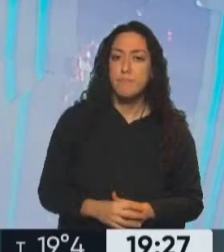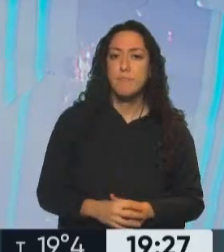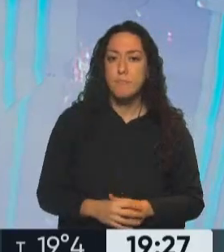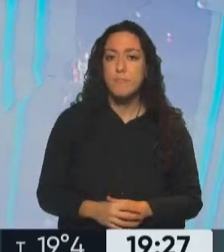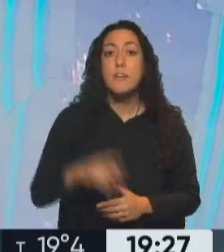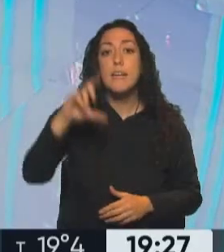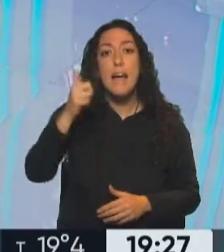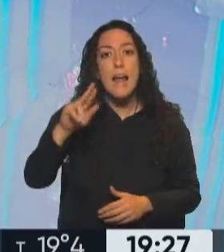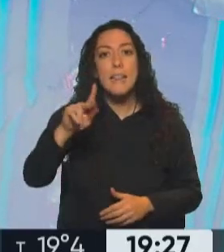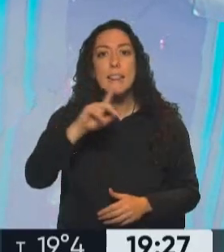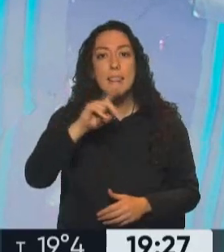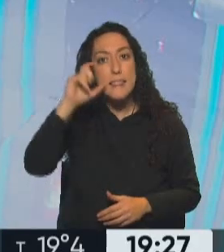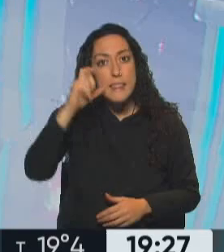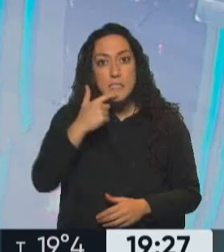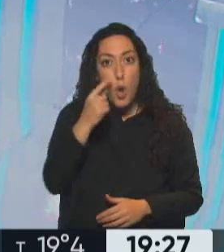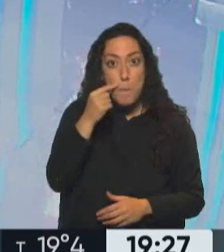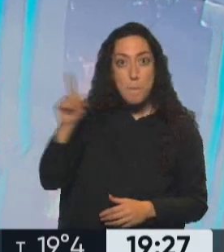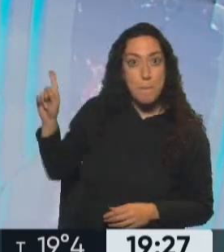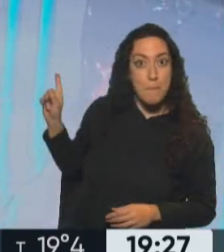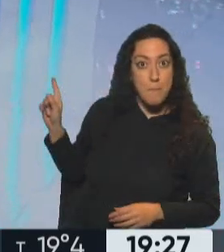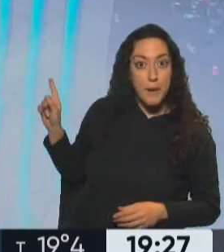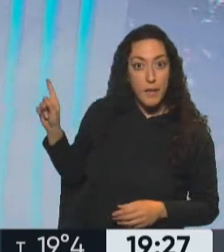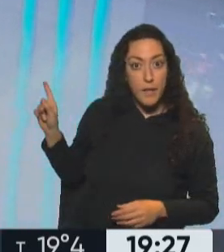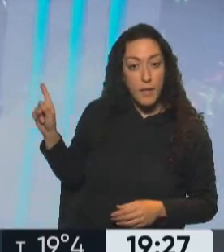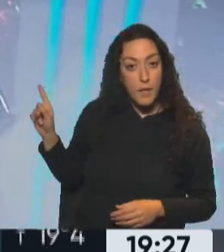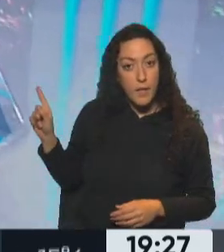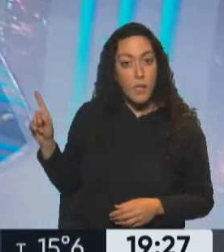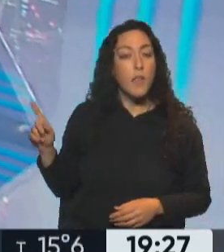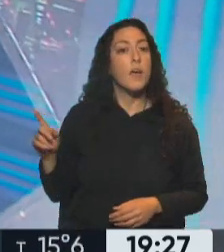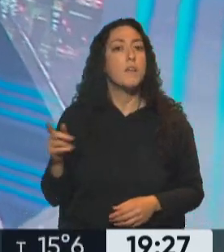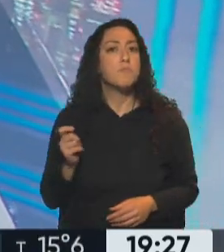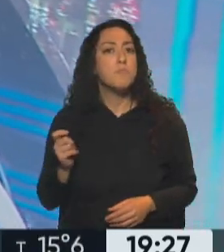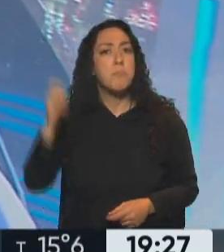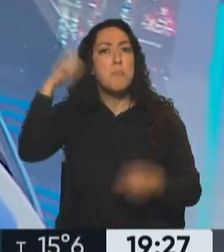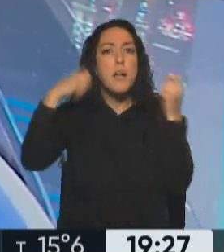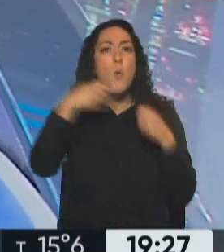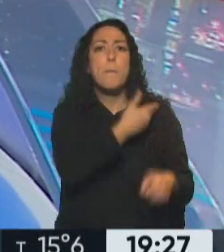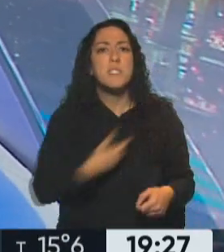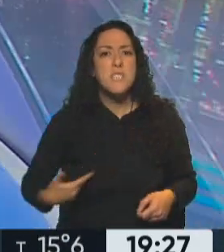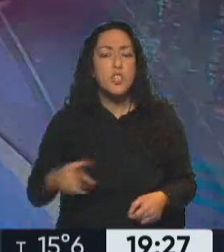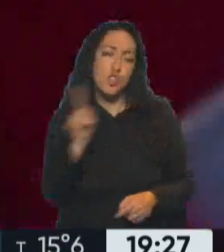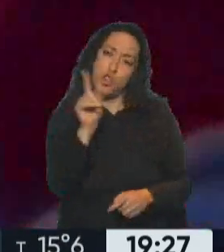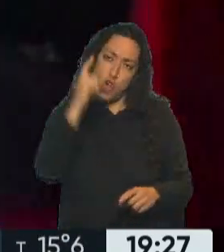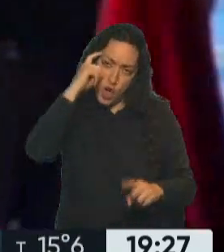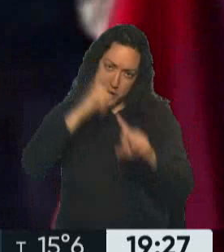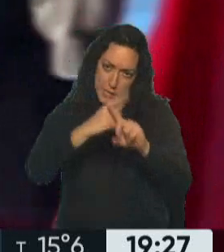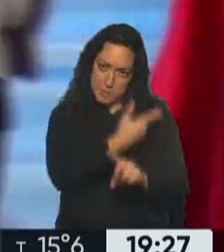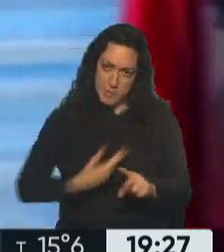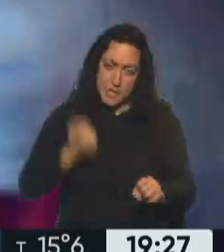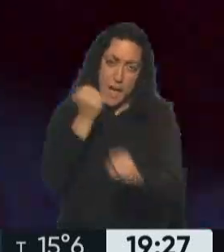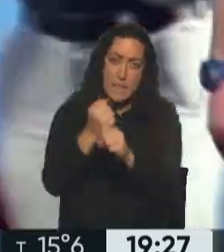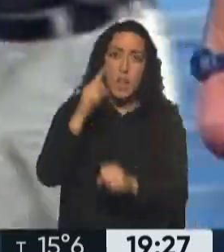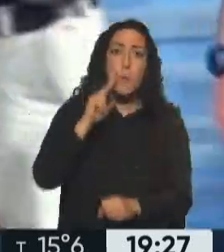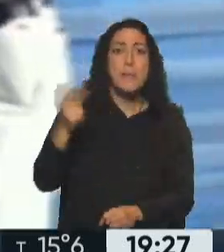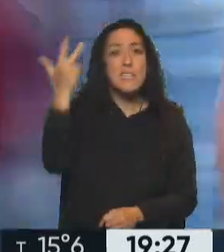¿Es este señor? Ese mismo que estamos viendo en ¿Es este señor Cartés que es el presidente de Paraguay hoy? No, expresidente. Expresidente. el 2018.